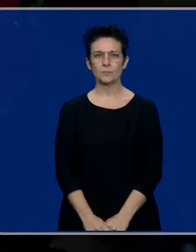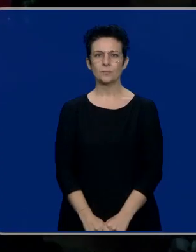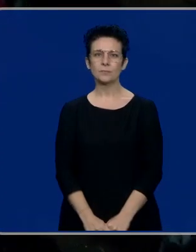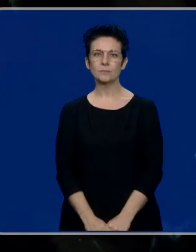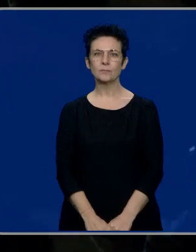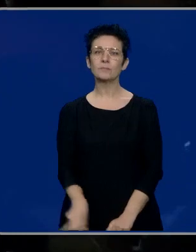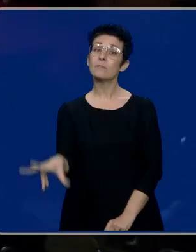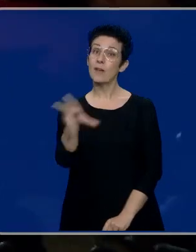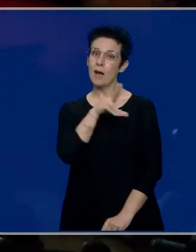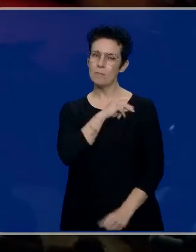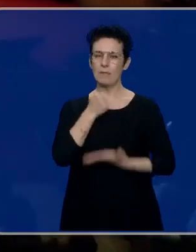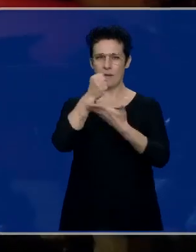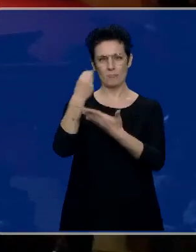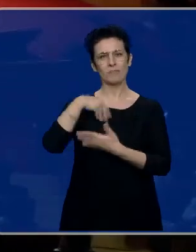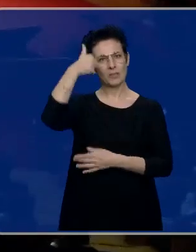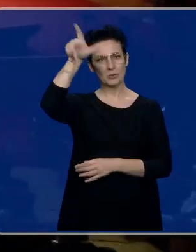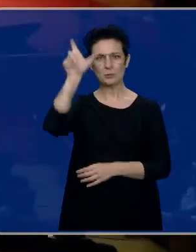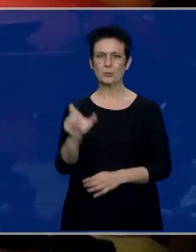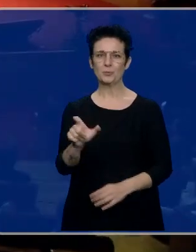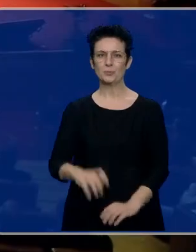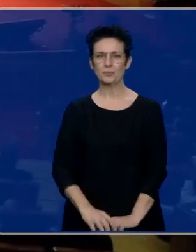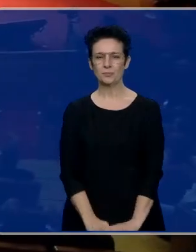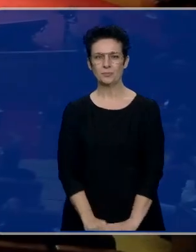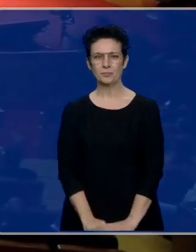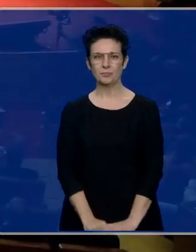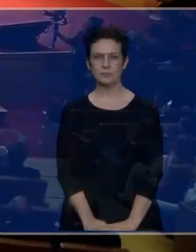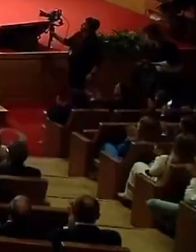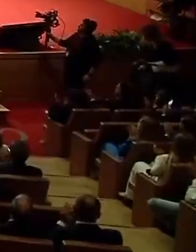Recoge el premio don Pedro Gutiérrez Moya el niño de la capea.